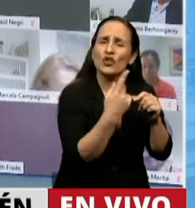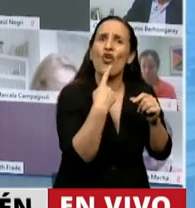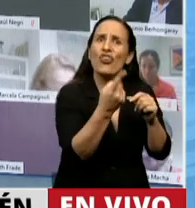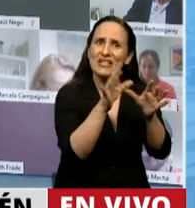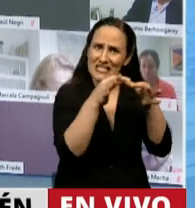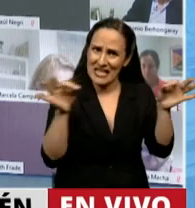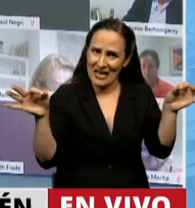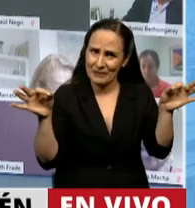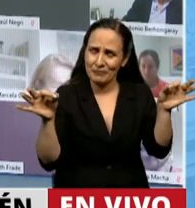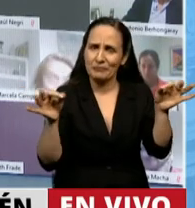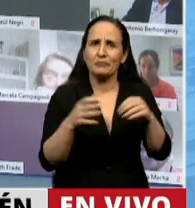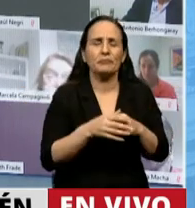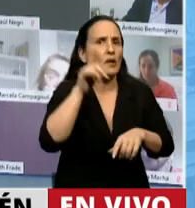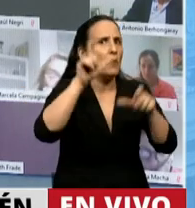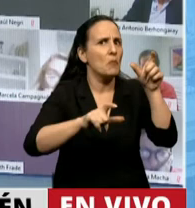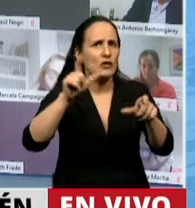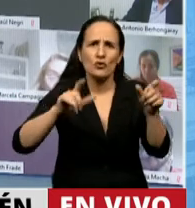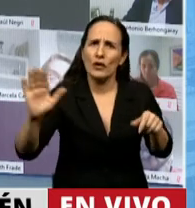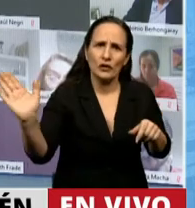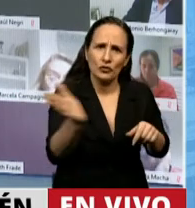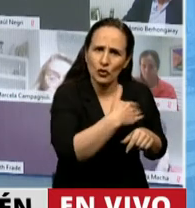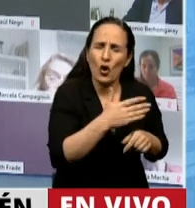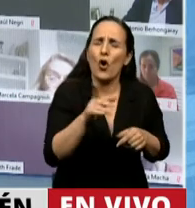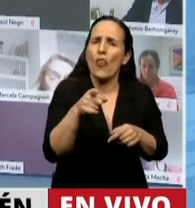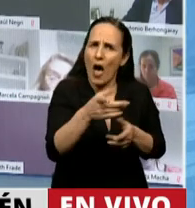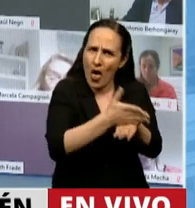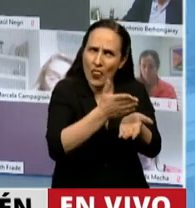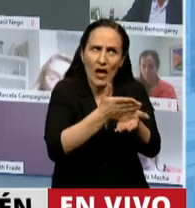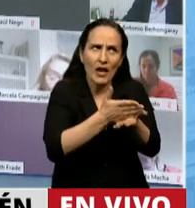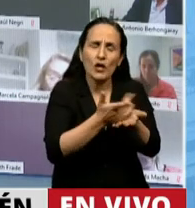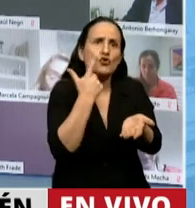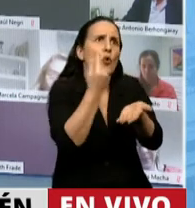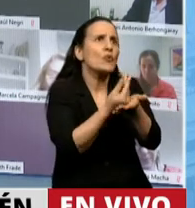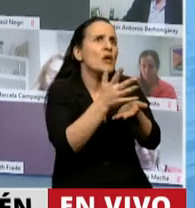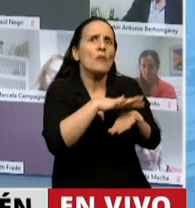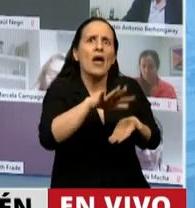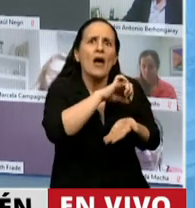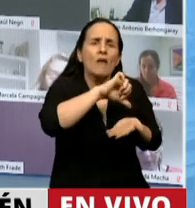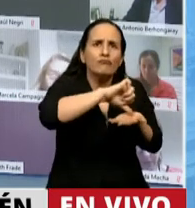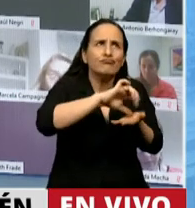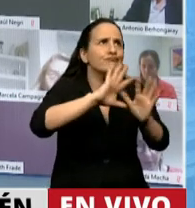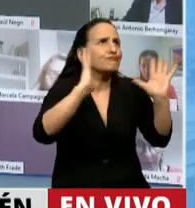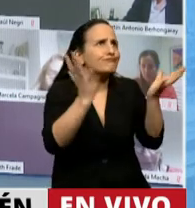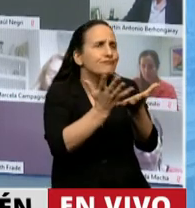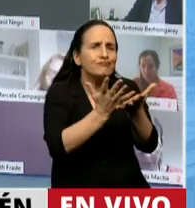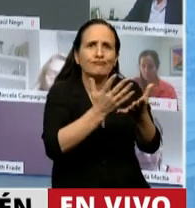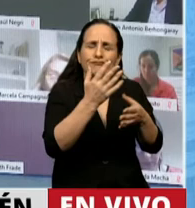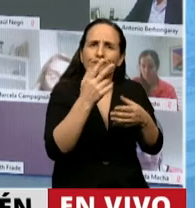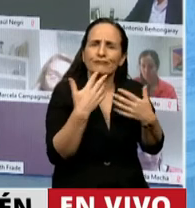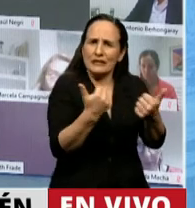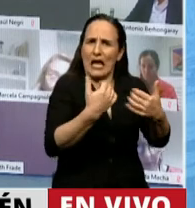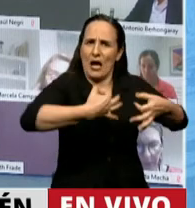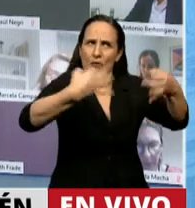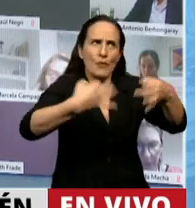dice Toda persona tiene derecho a gozar de un ambiente sano y equilibrado, apto para el desarrollo